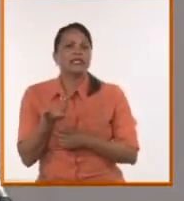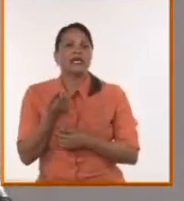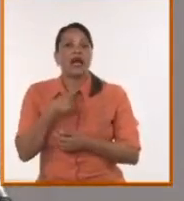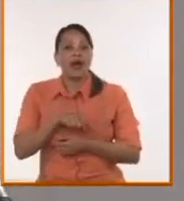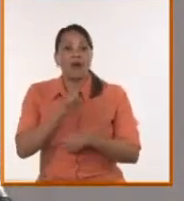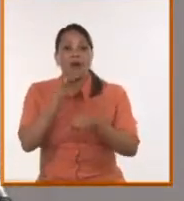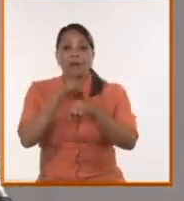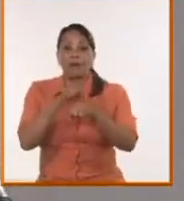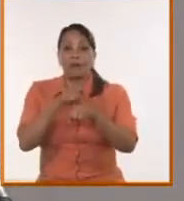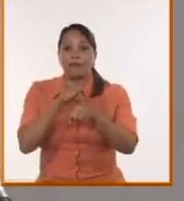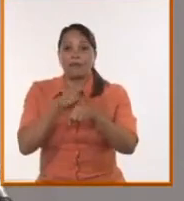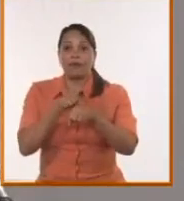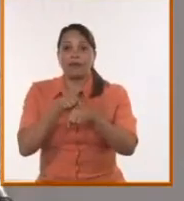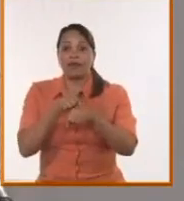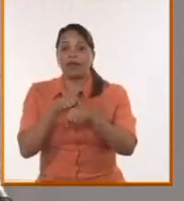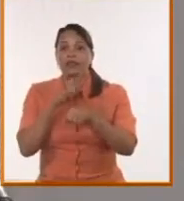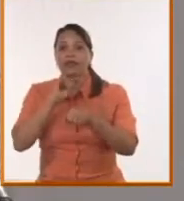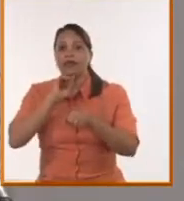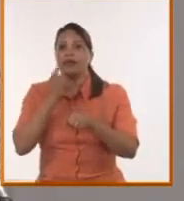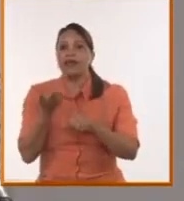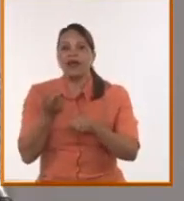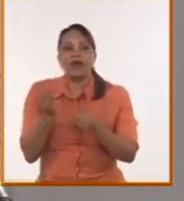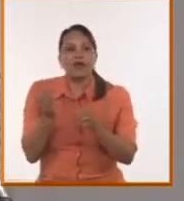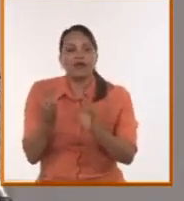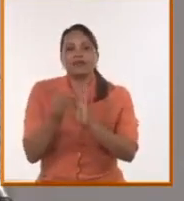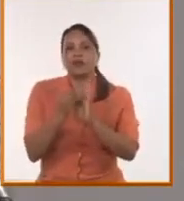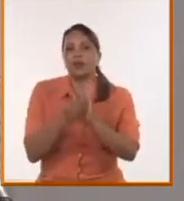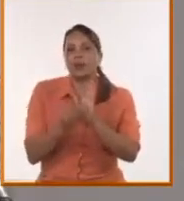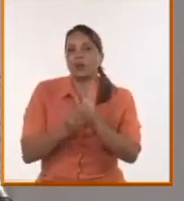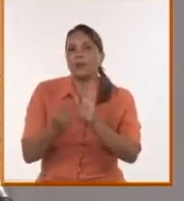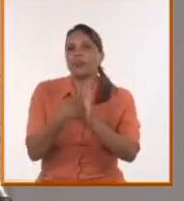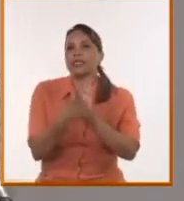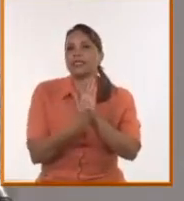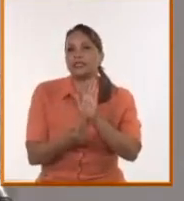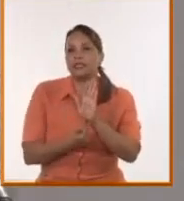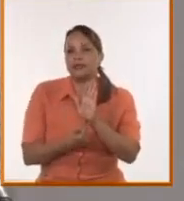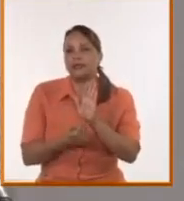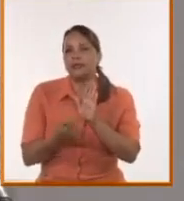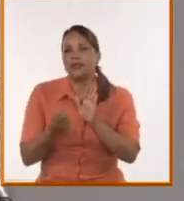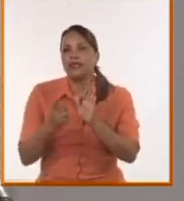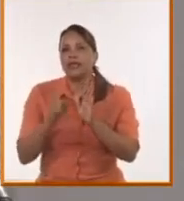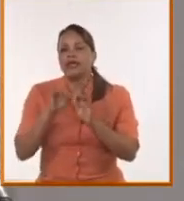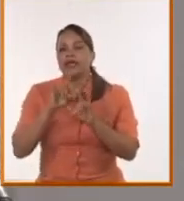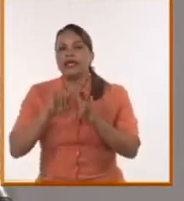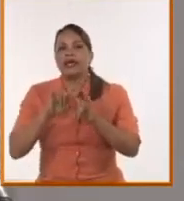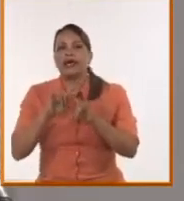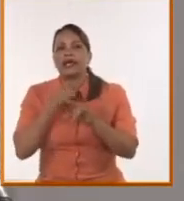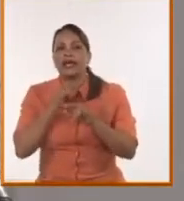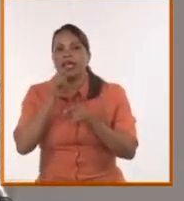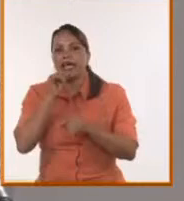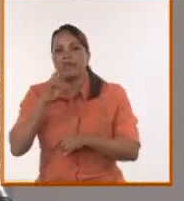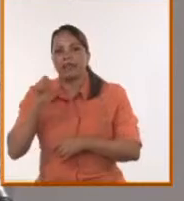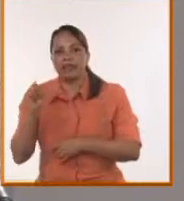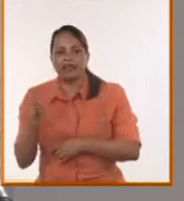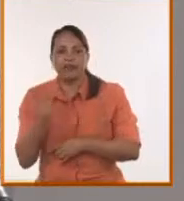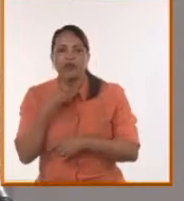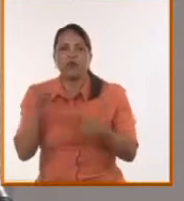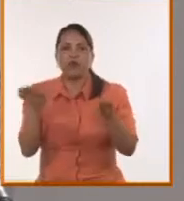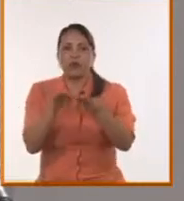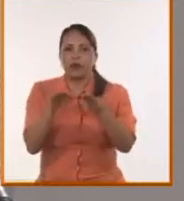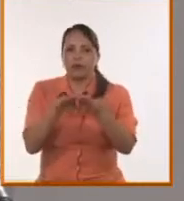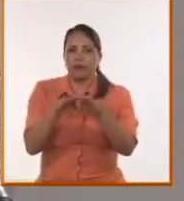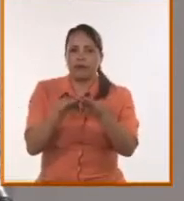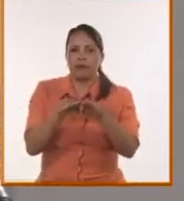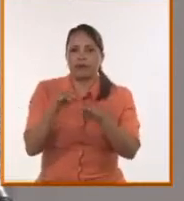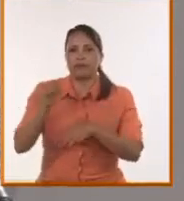momento de aplicar claramente los principios de Goebbels. Entre ellos está, por ejemplo, el de la unanimidad y el de la